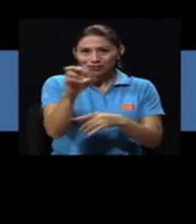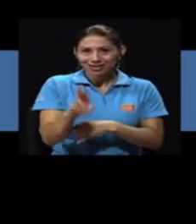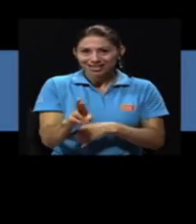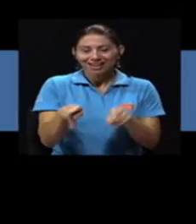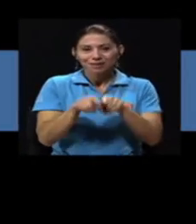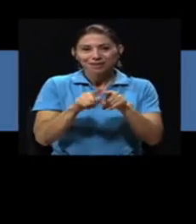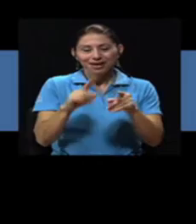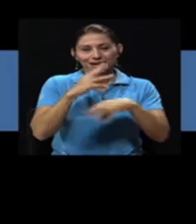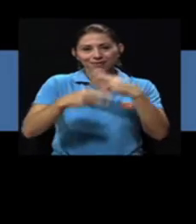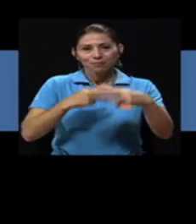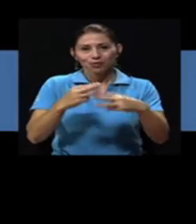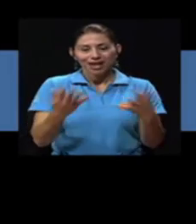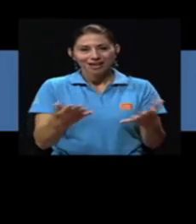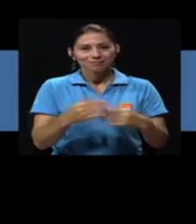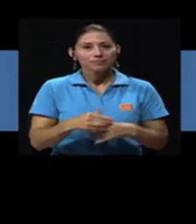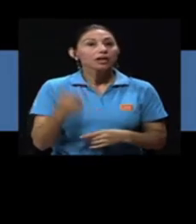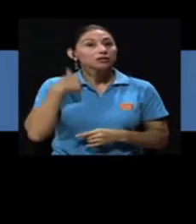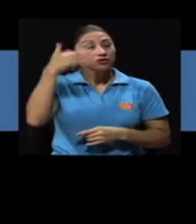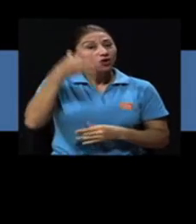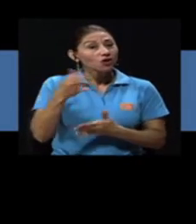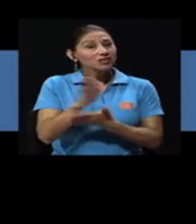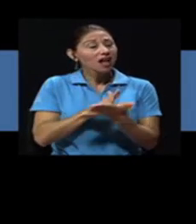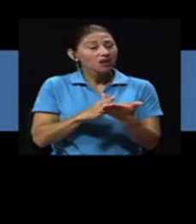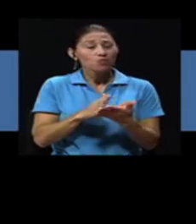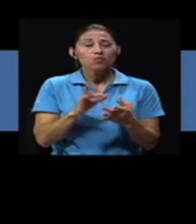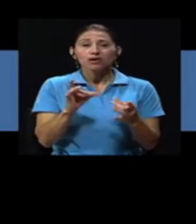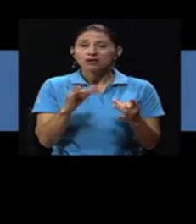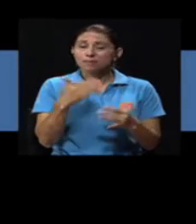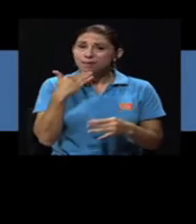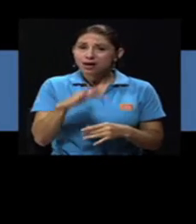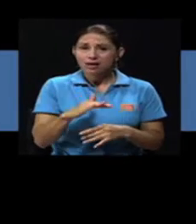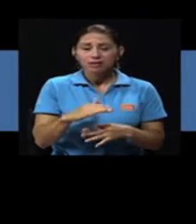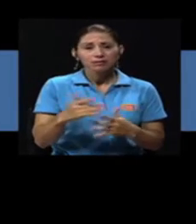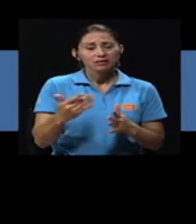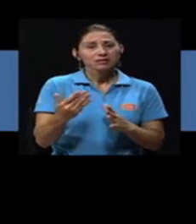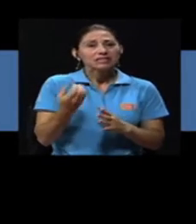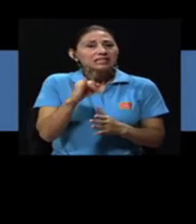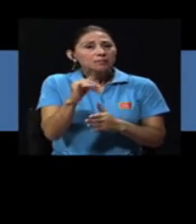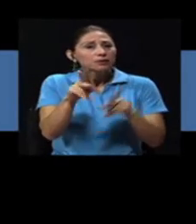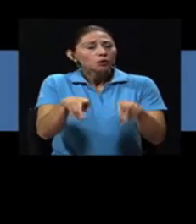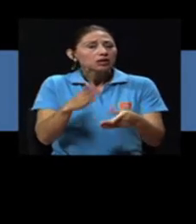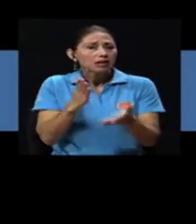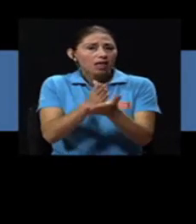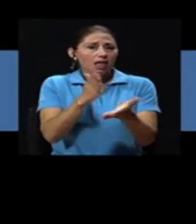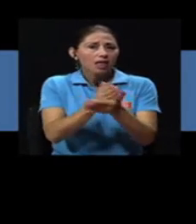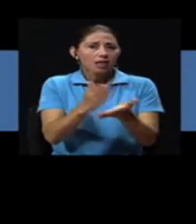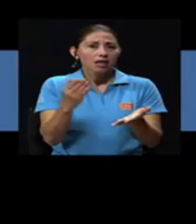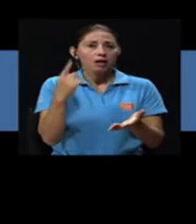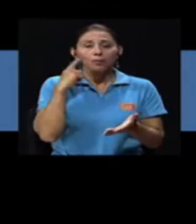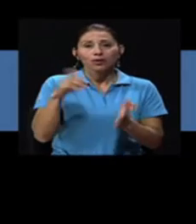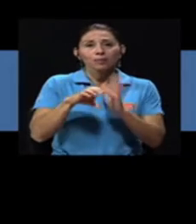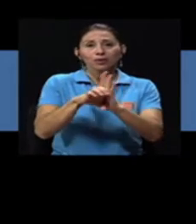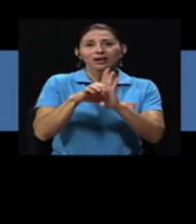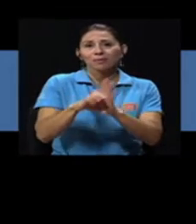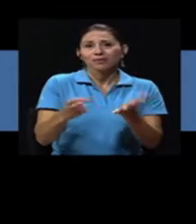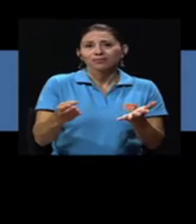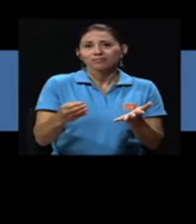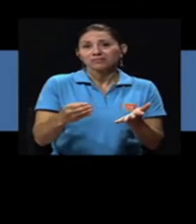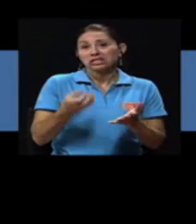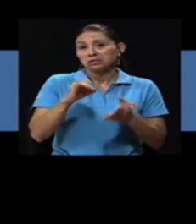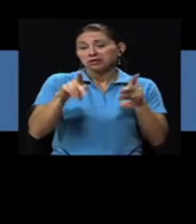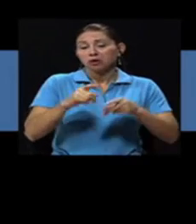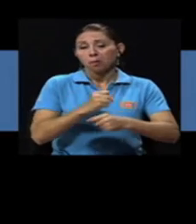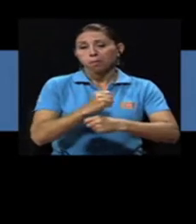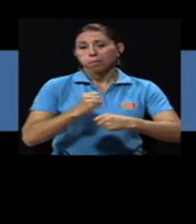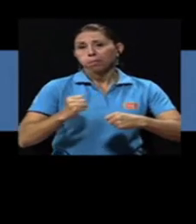solo en Costa Rica, sino en general, a nivel mundial también. Yo creo que es algo muy, muy molesto porque en realidad, digamos, es una condición que